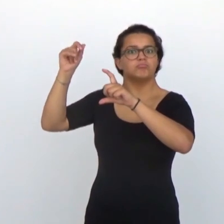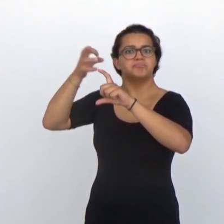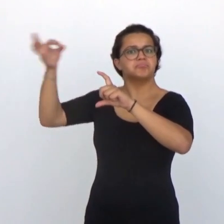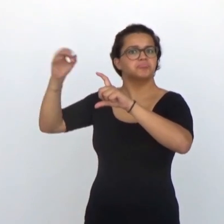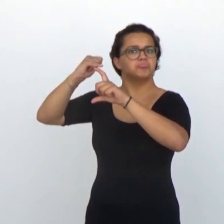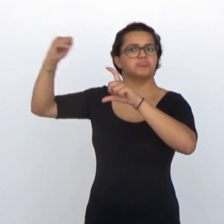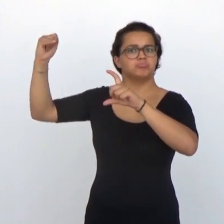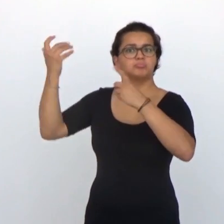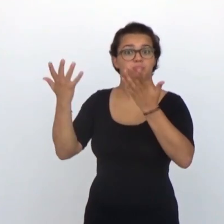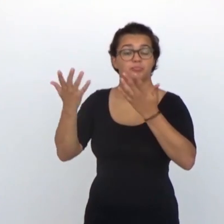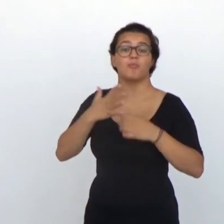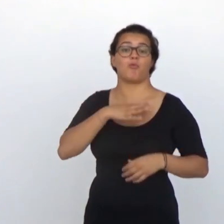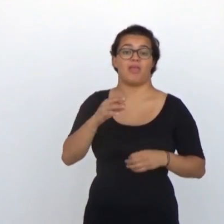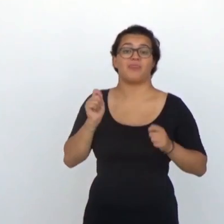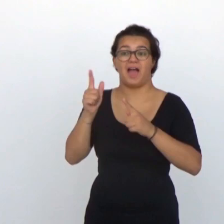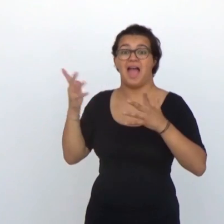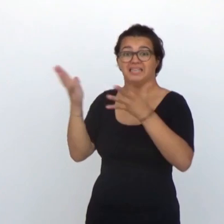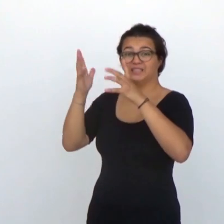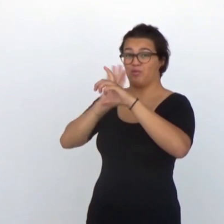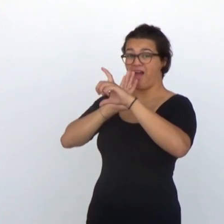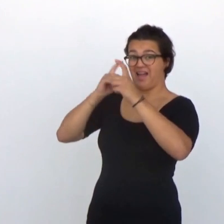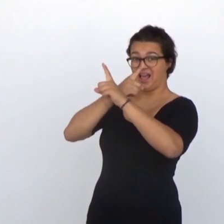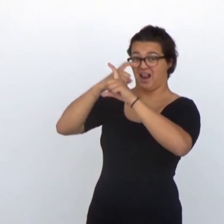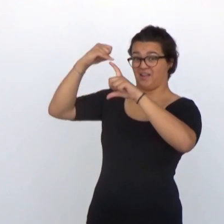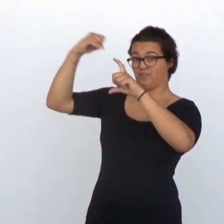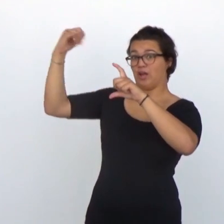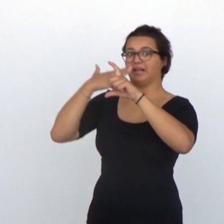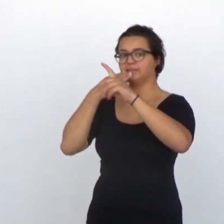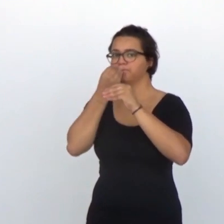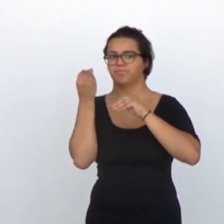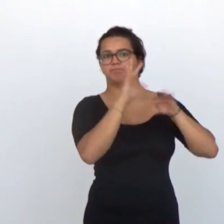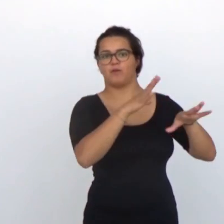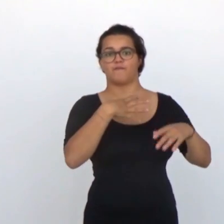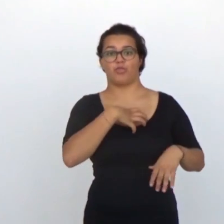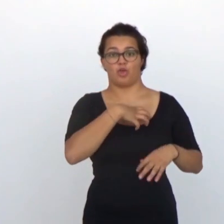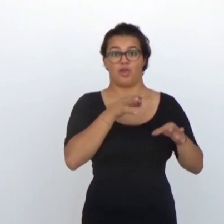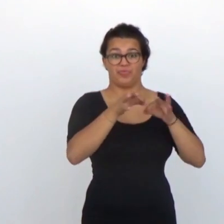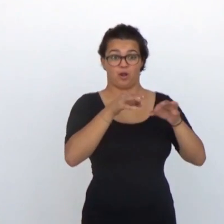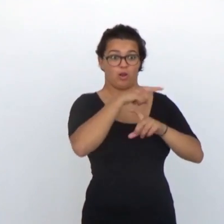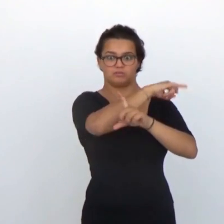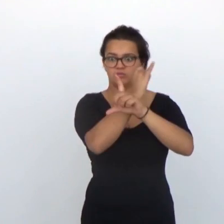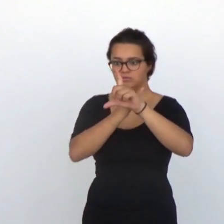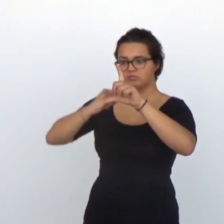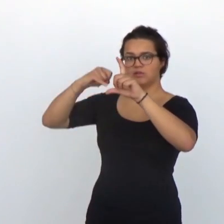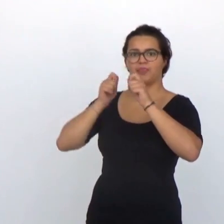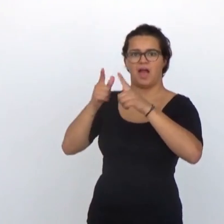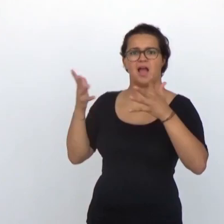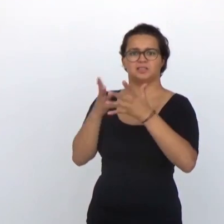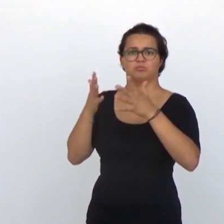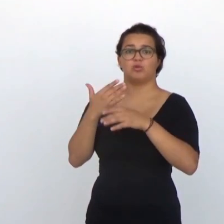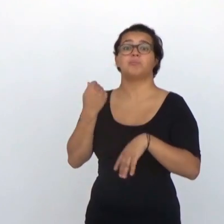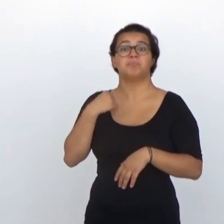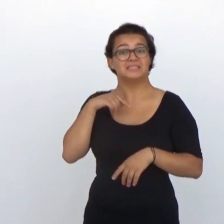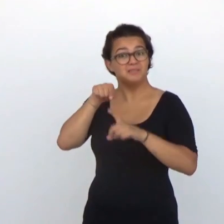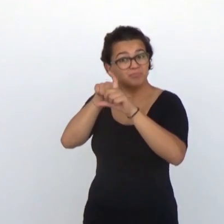conserve con buen estado. Podemos por lo tanto pensar en estimular artificialmente el nervio coclear para suplir así la función de las células